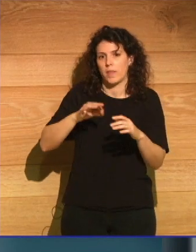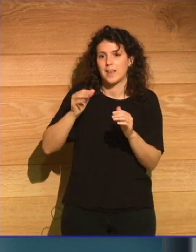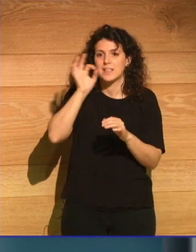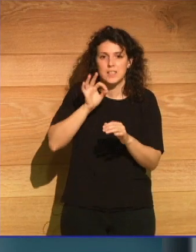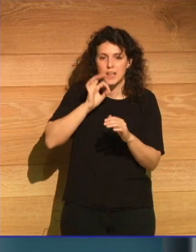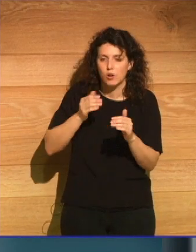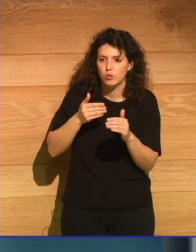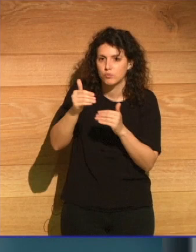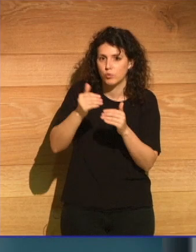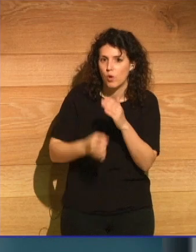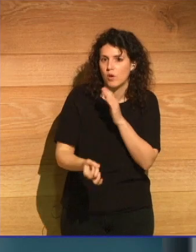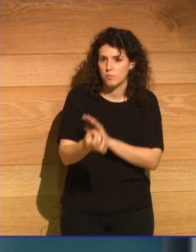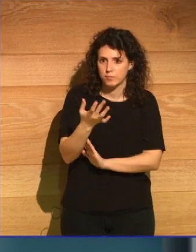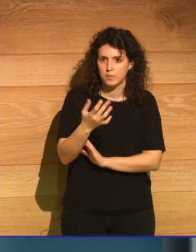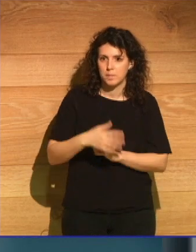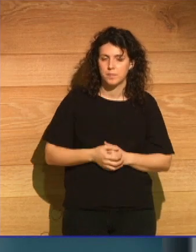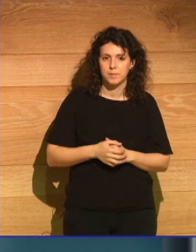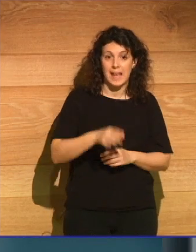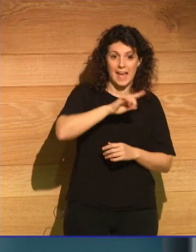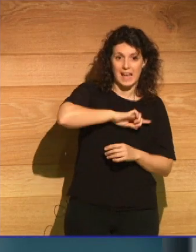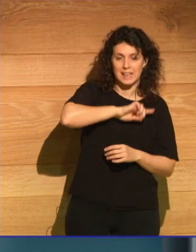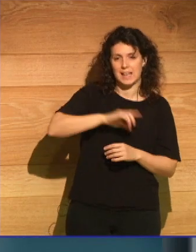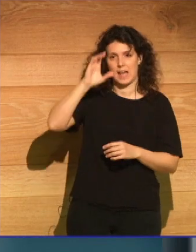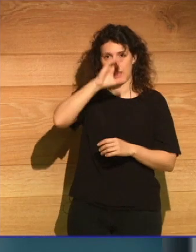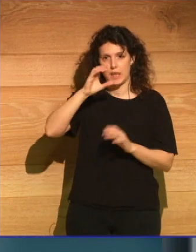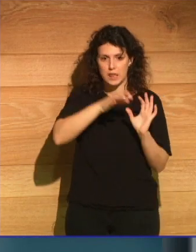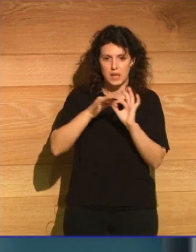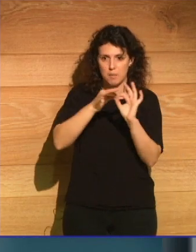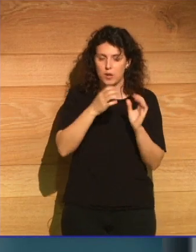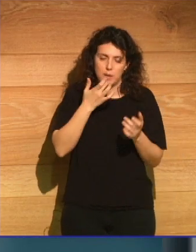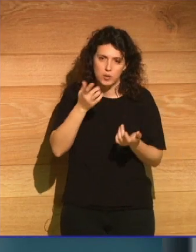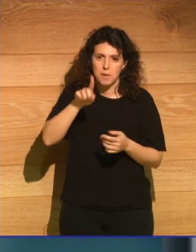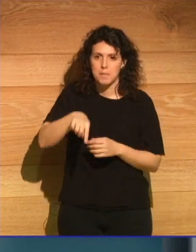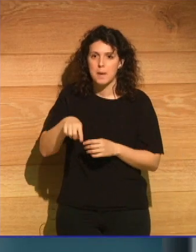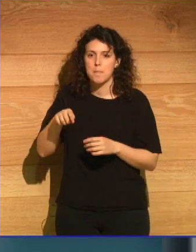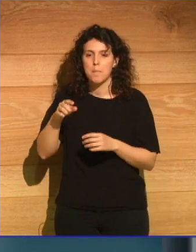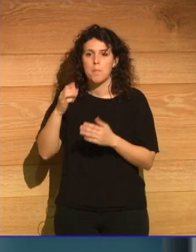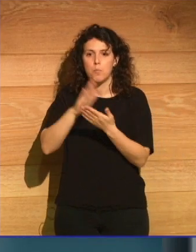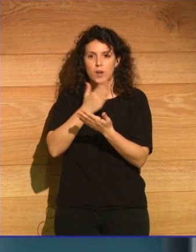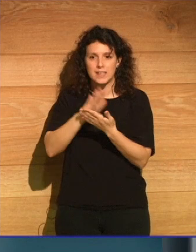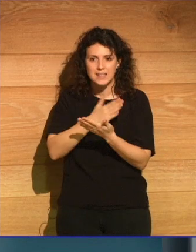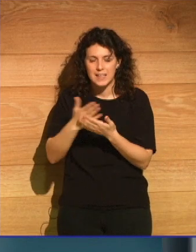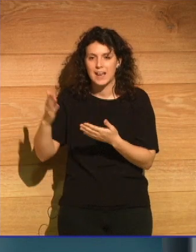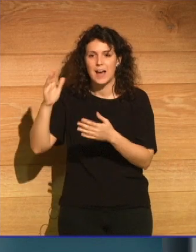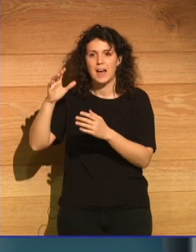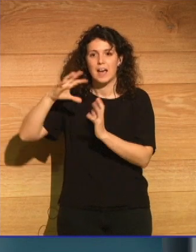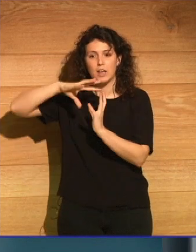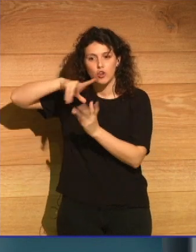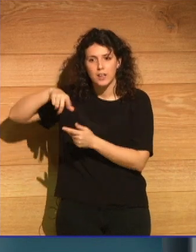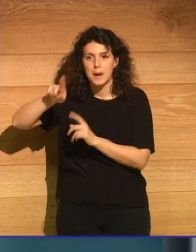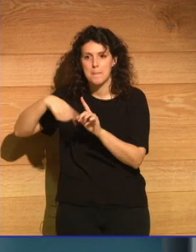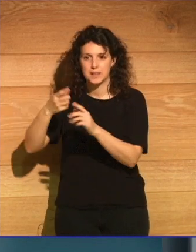escuchamos a quienes entrelazan ética y ciencia, poesía, geología y arqueología del futuro.